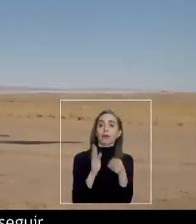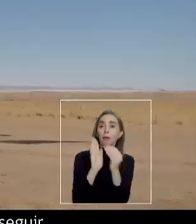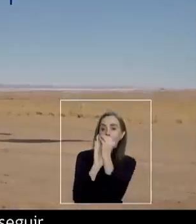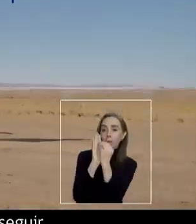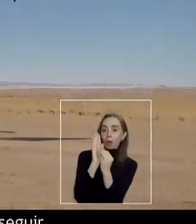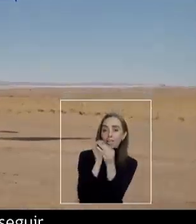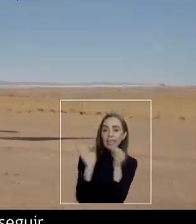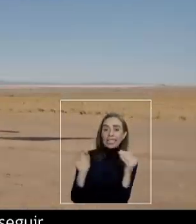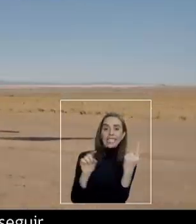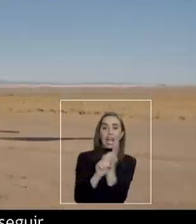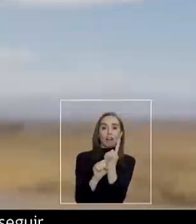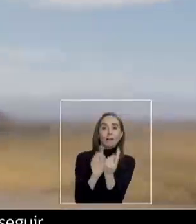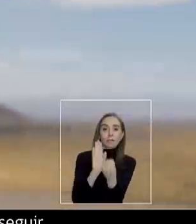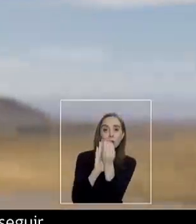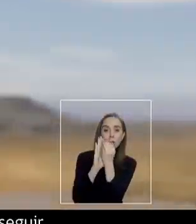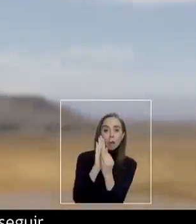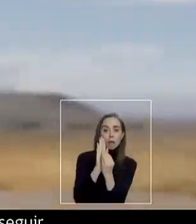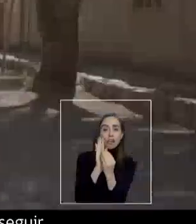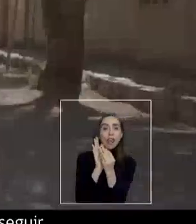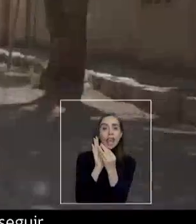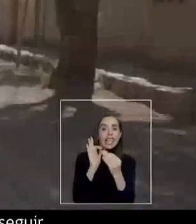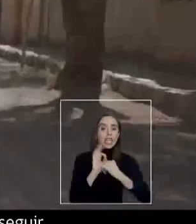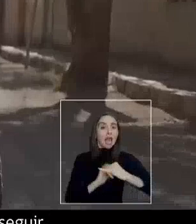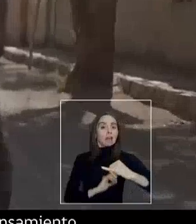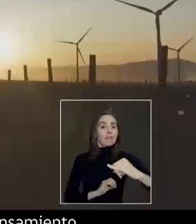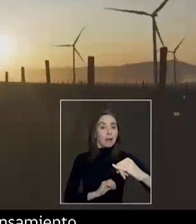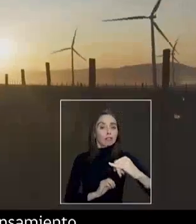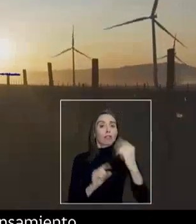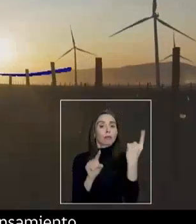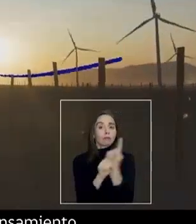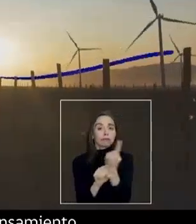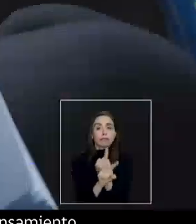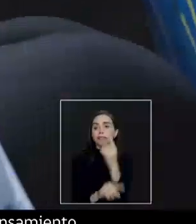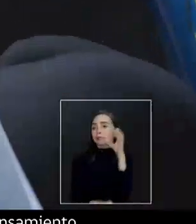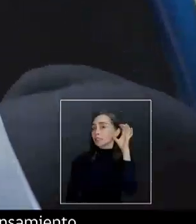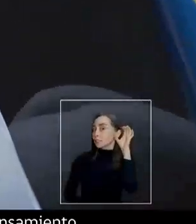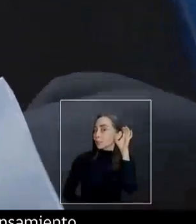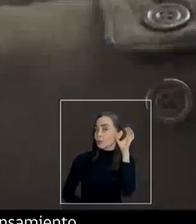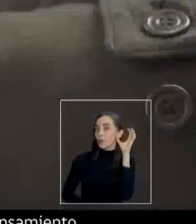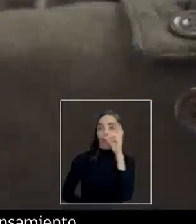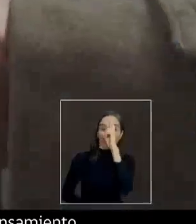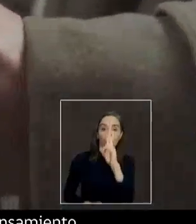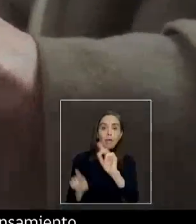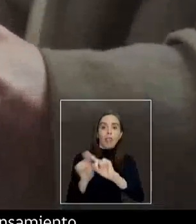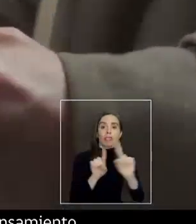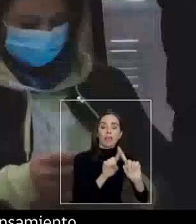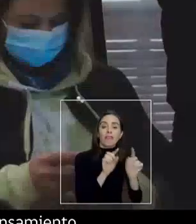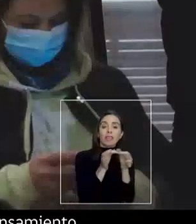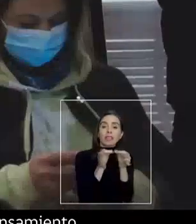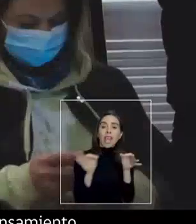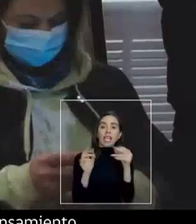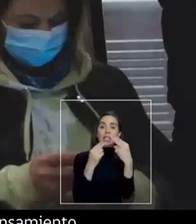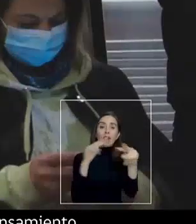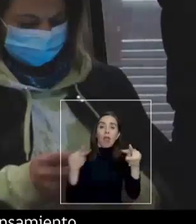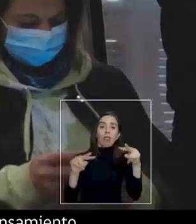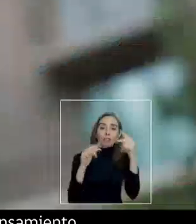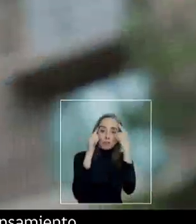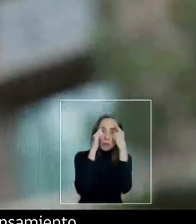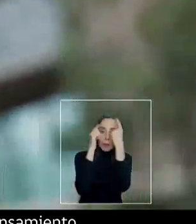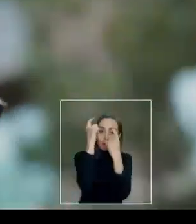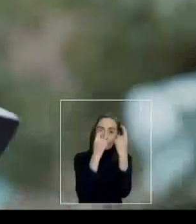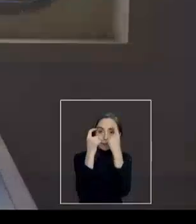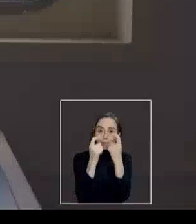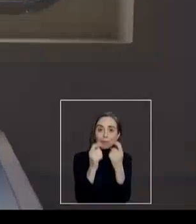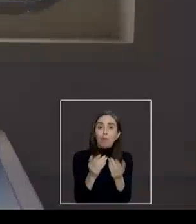Líneas de conversación para escribir la línea que queremos seguir. Dialogando, escuchando y respetando las diferentes líneas de